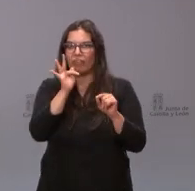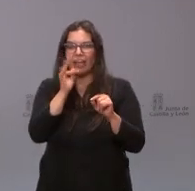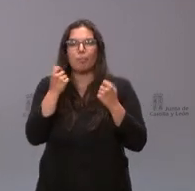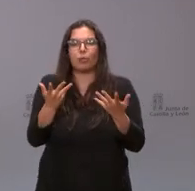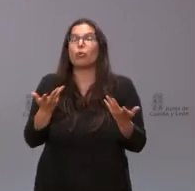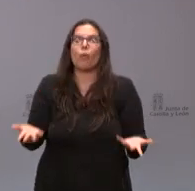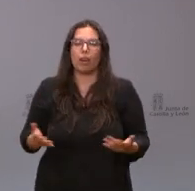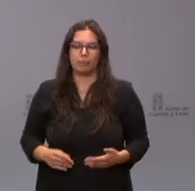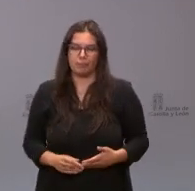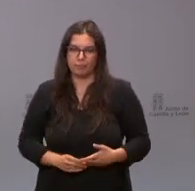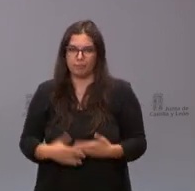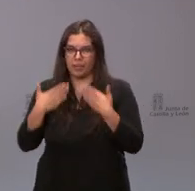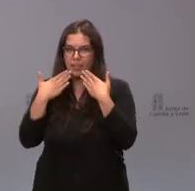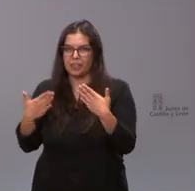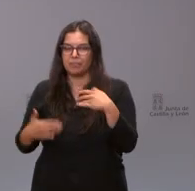gracias